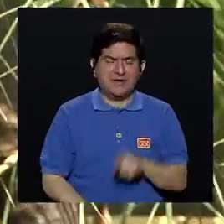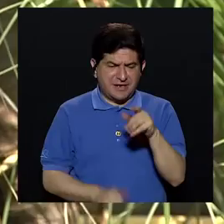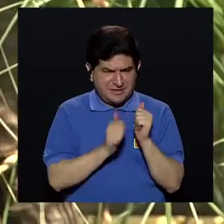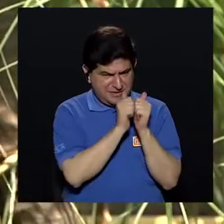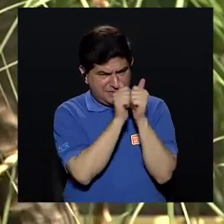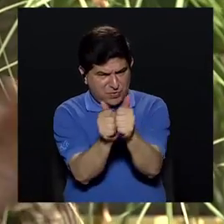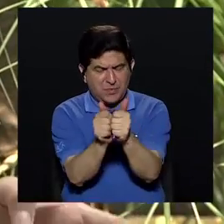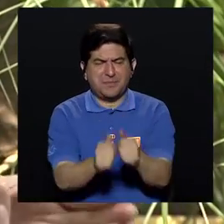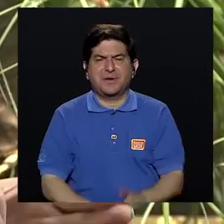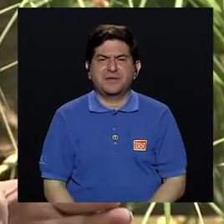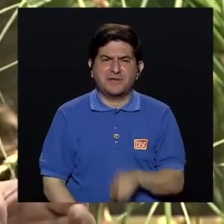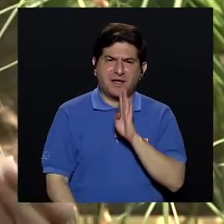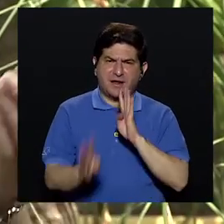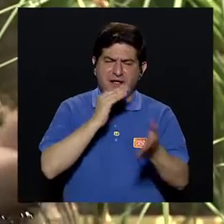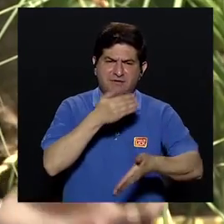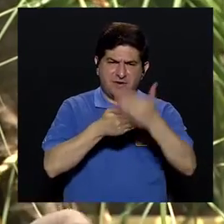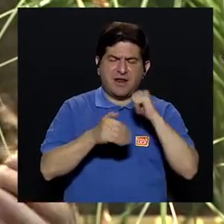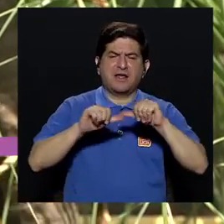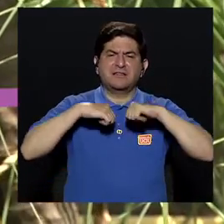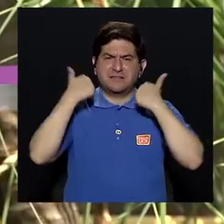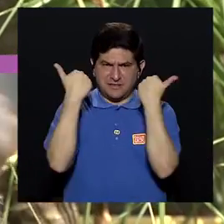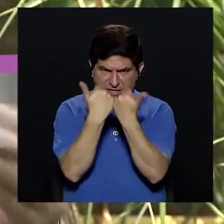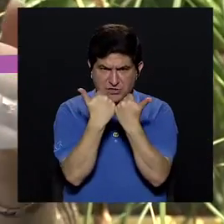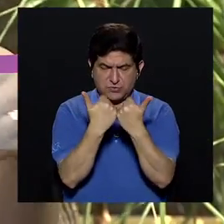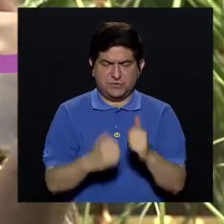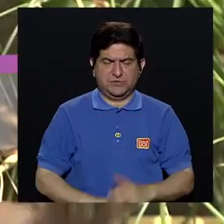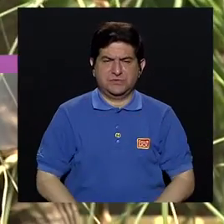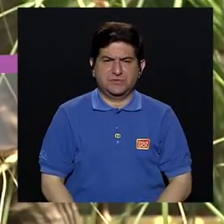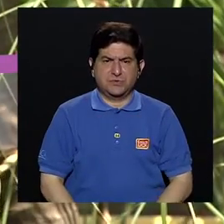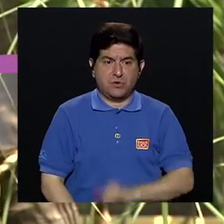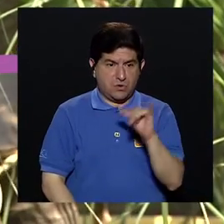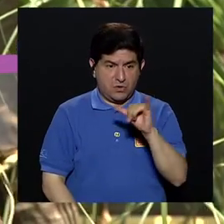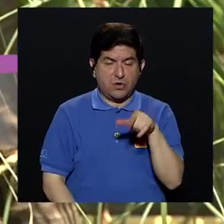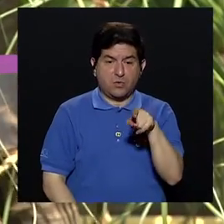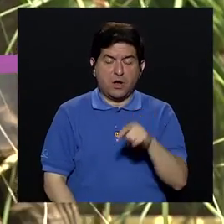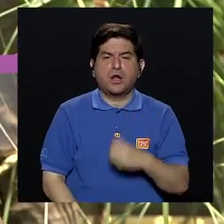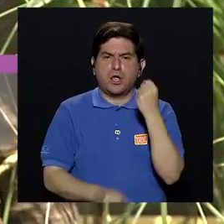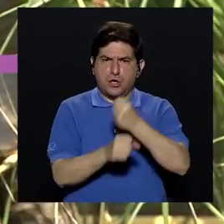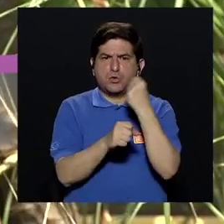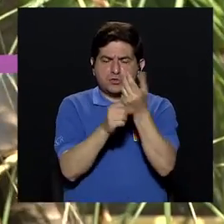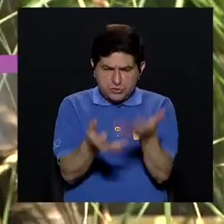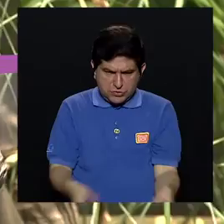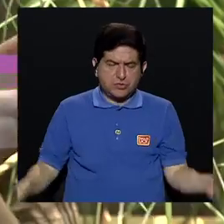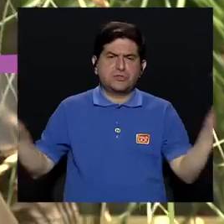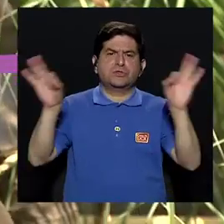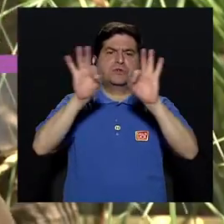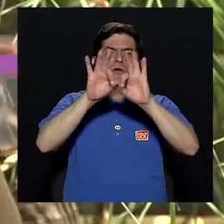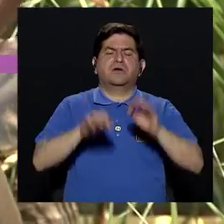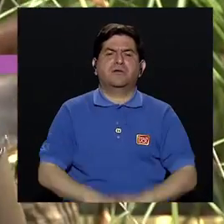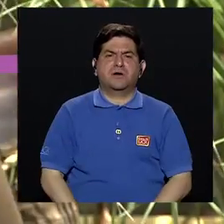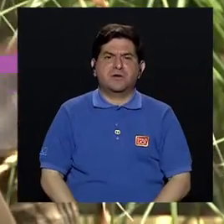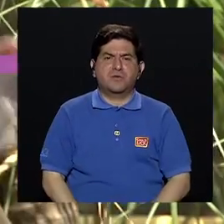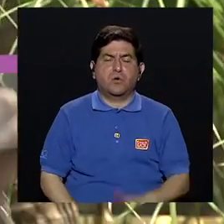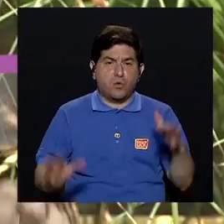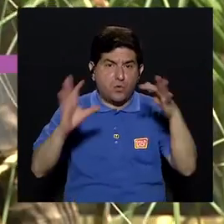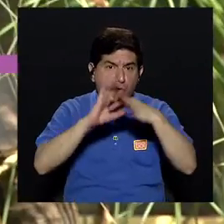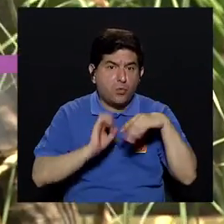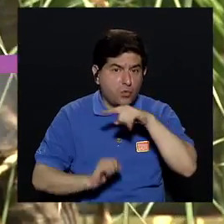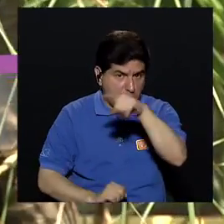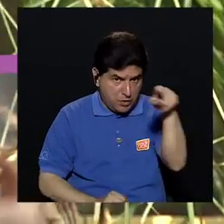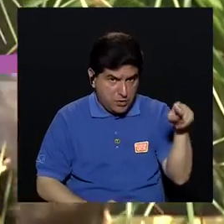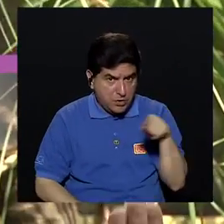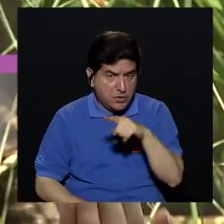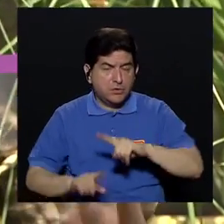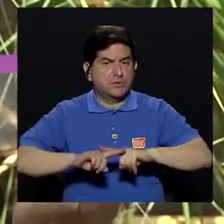acompañamiento ¿verdad? porque usted hablaba ahora de la asociación que sin duda también ejercen una labor muy importante con sintonía con ustedes también